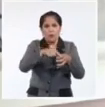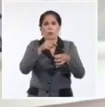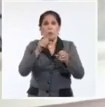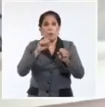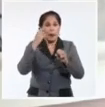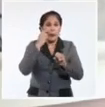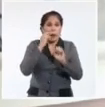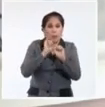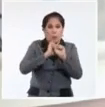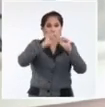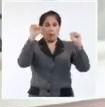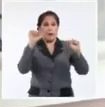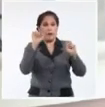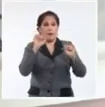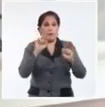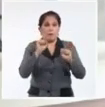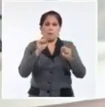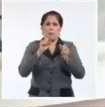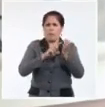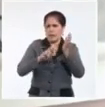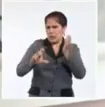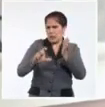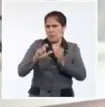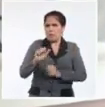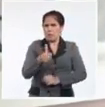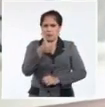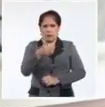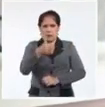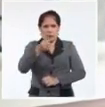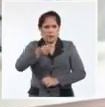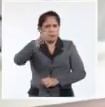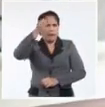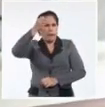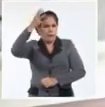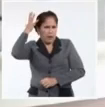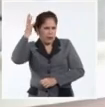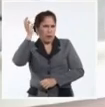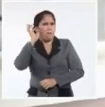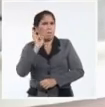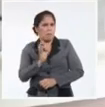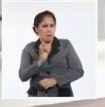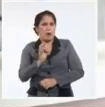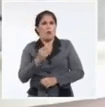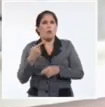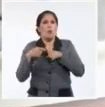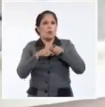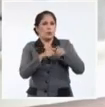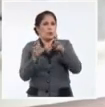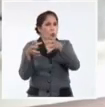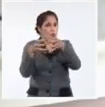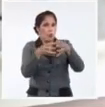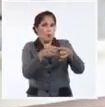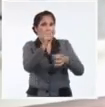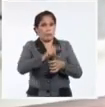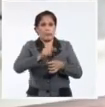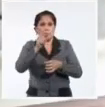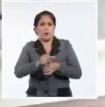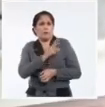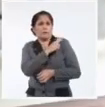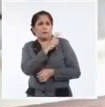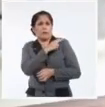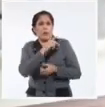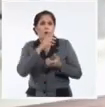mañana, el primer secretario del partido y presidente de la República, Miguel Díaz Canel, acompañado de Roberto